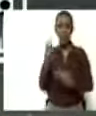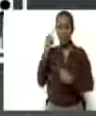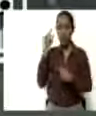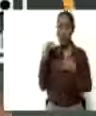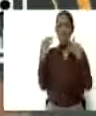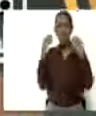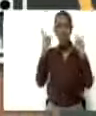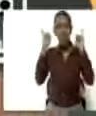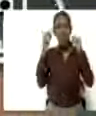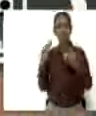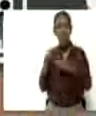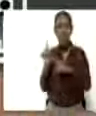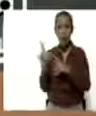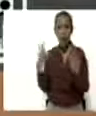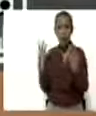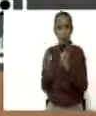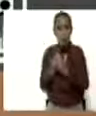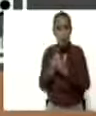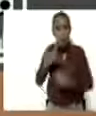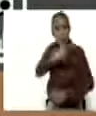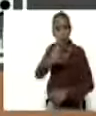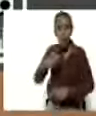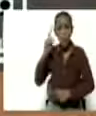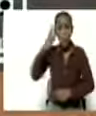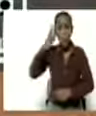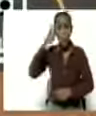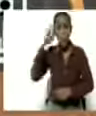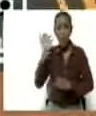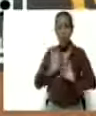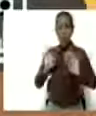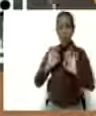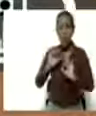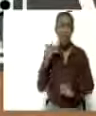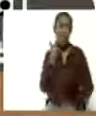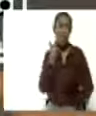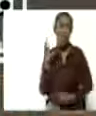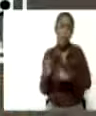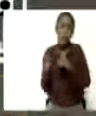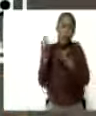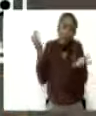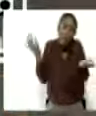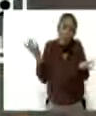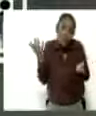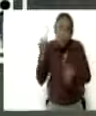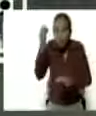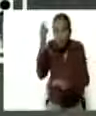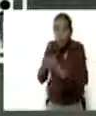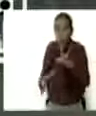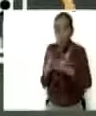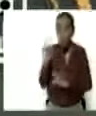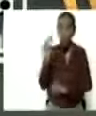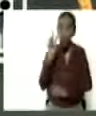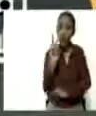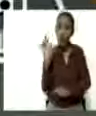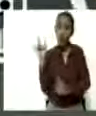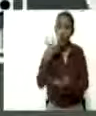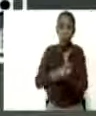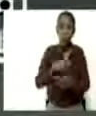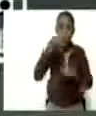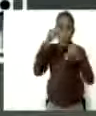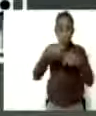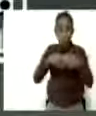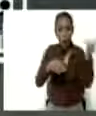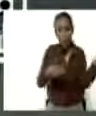fiesta? Donde hubo un conjunto de personas, no sabían que estaban enfermas, pero bueno, nos trajimos esos dos casos de Los Roques hoy